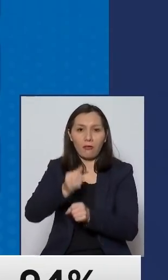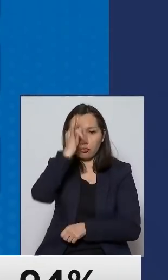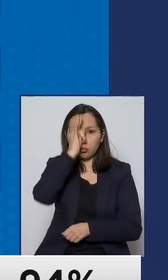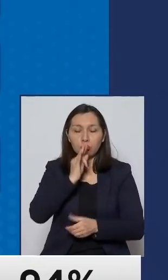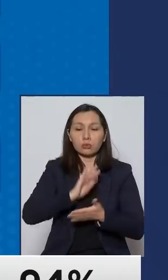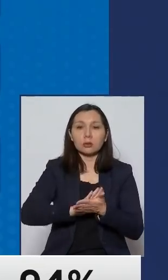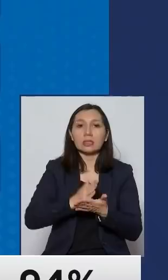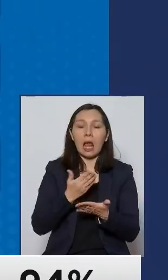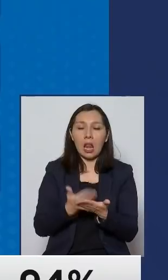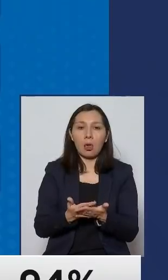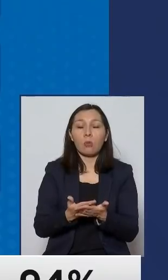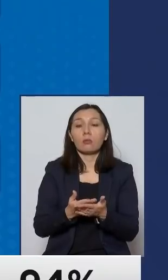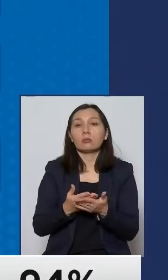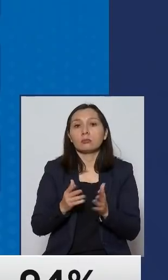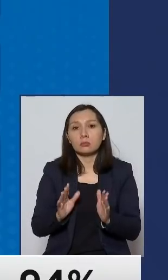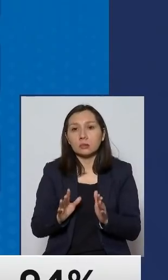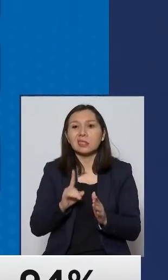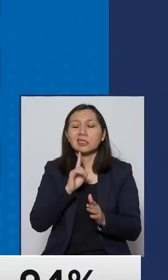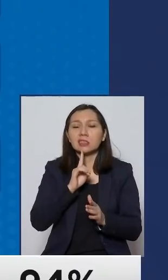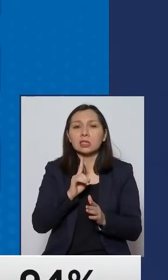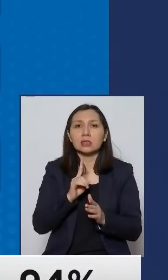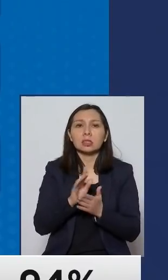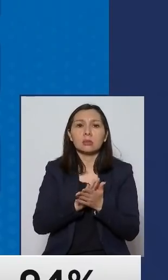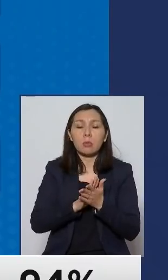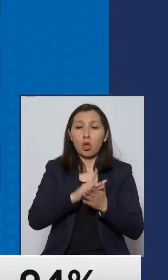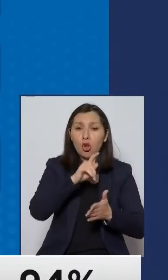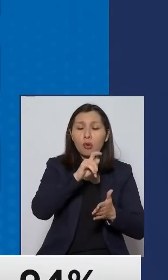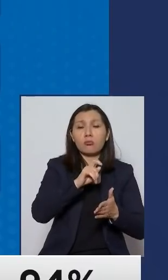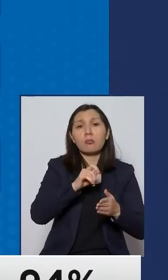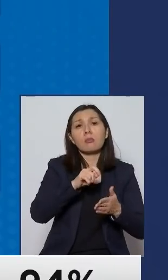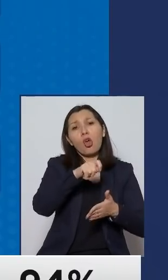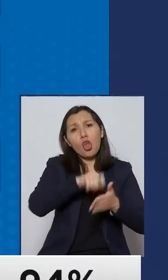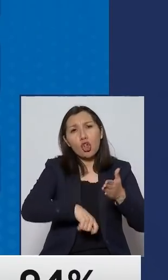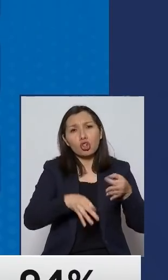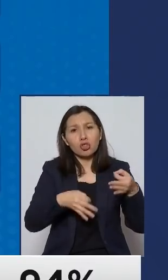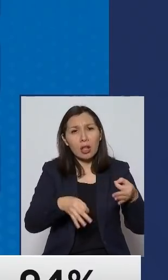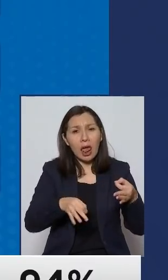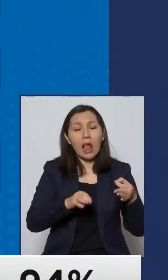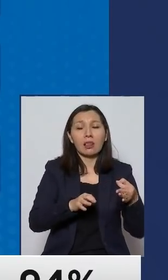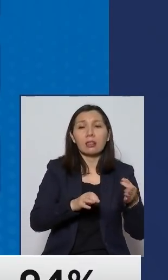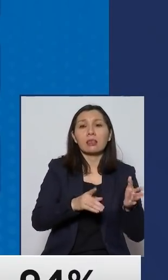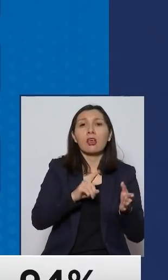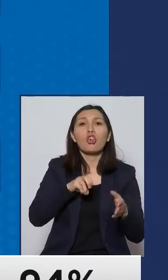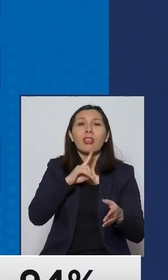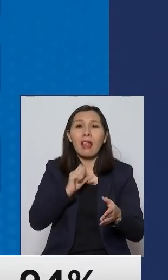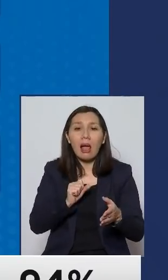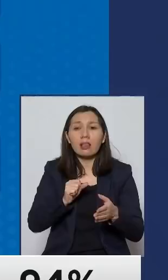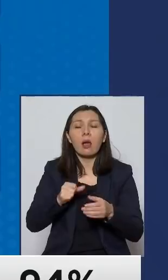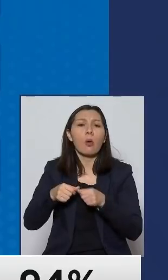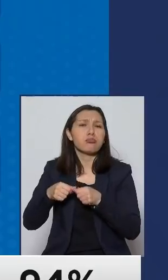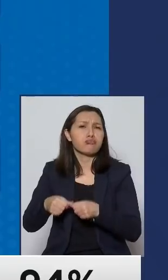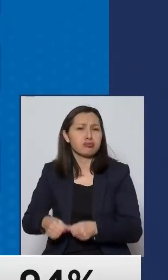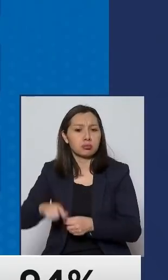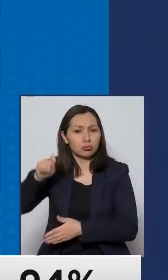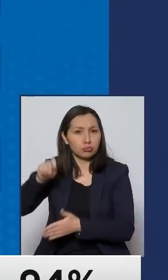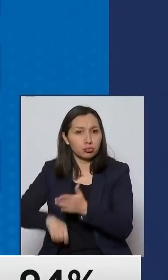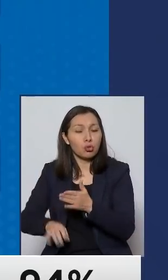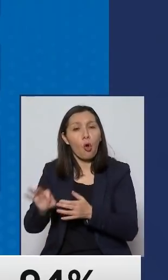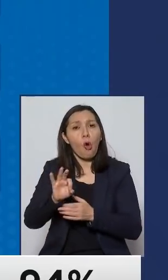ya sea que estén en régimen de contrata de planta o